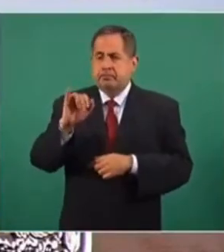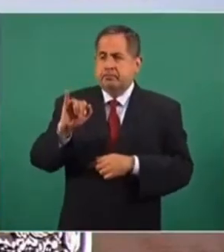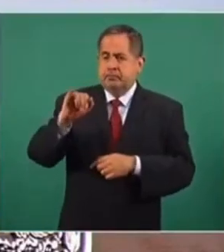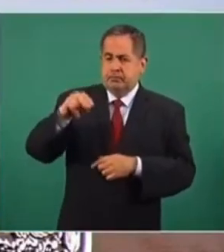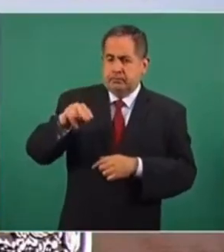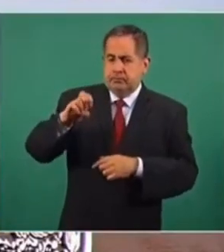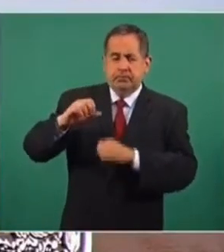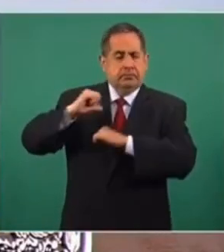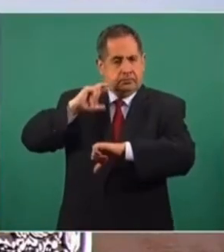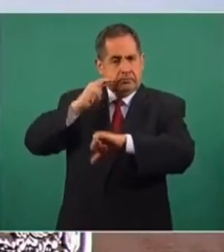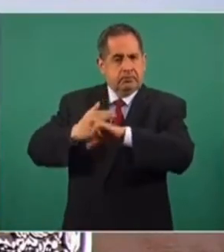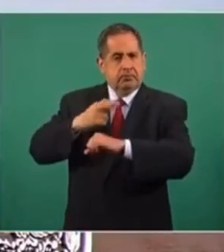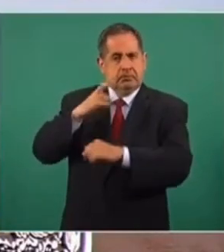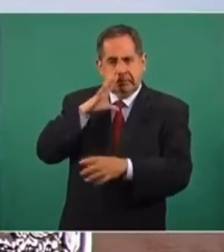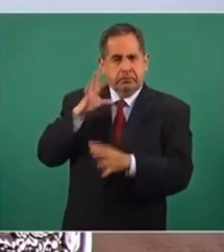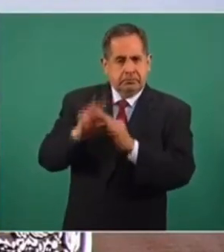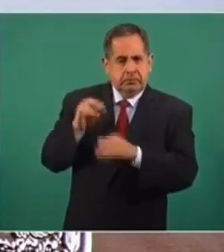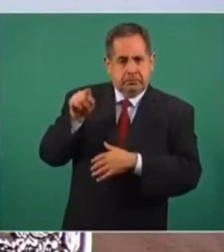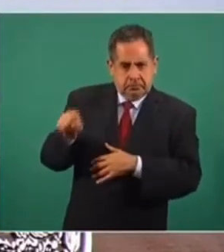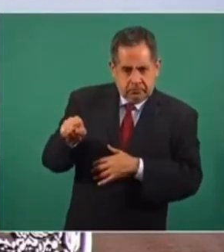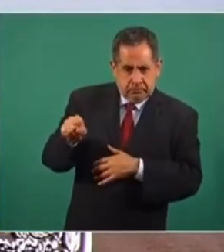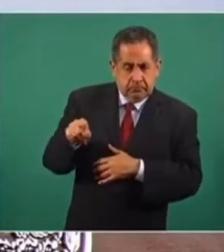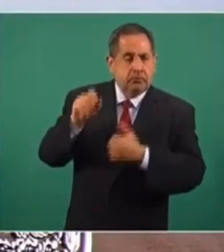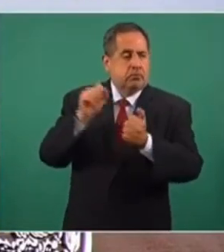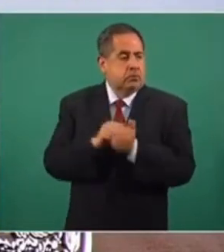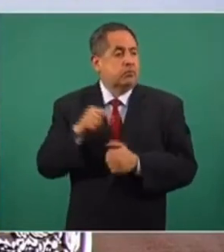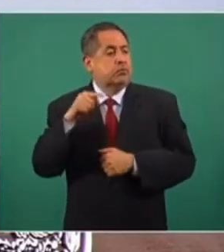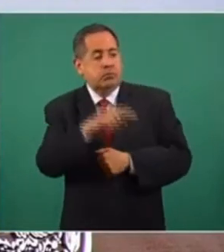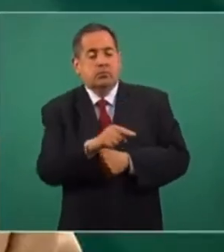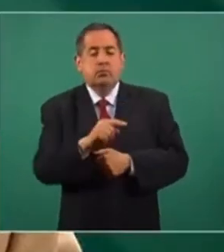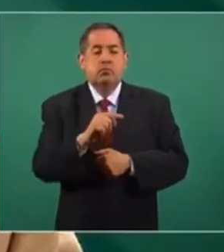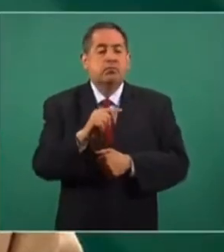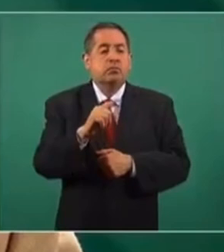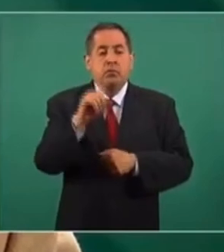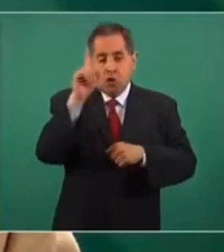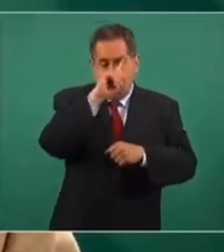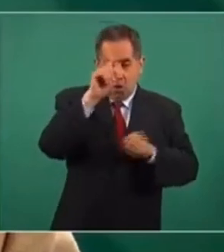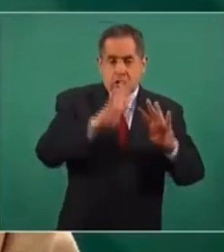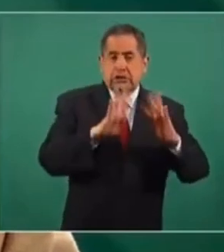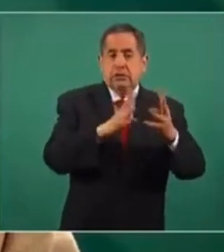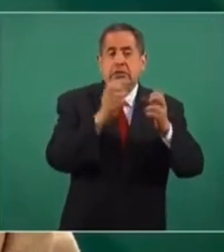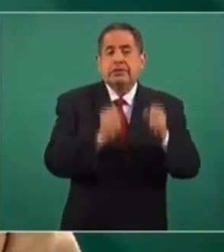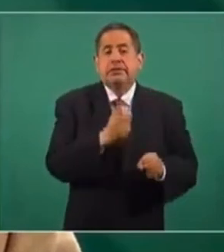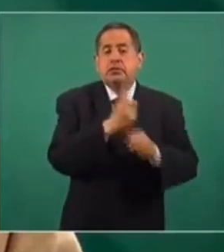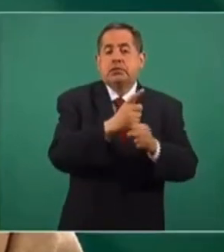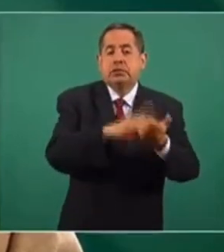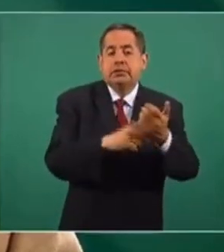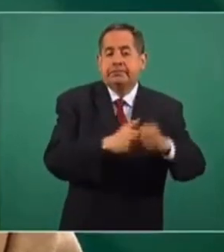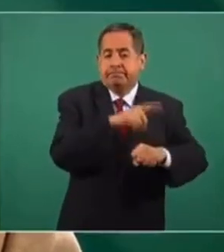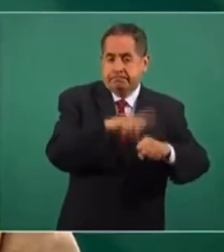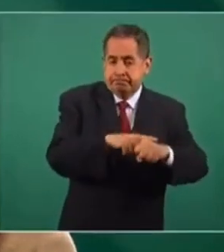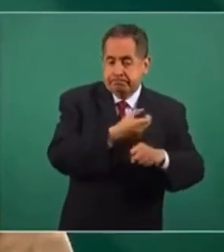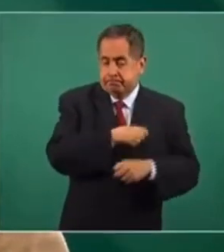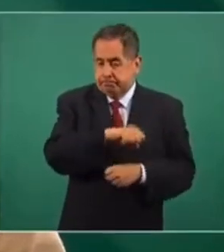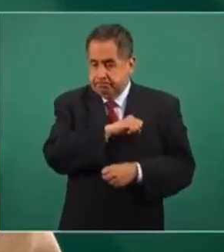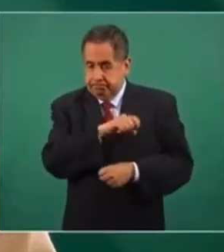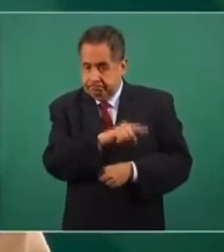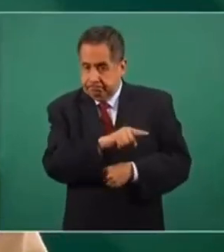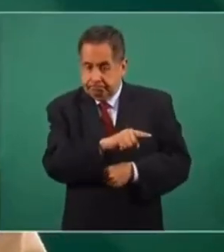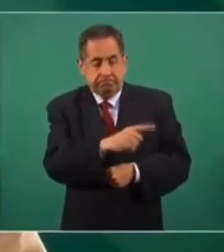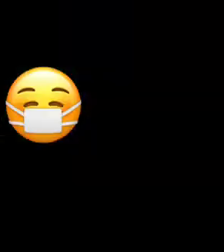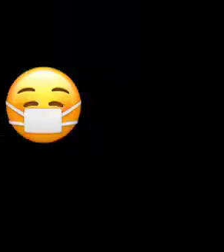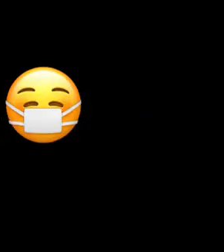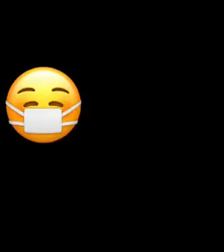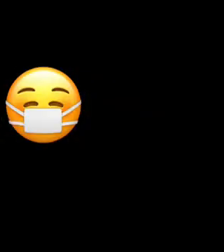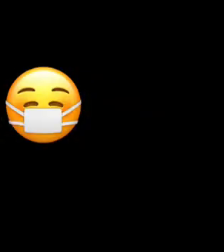y el tema es del Consejo de Salubridad General en materia de la responsabilidad de cada uno de nosotros para